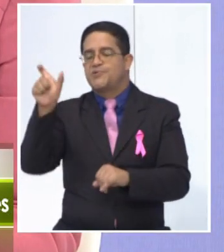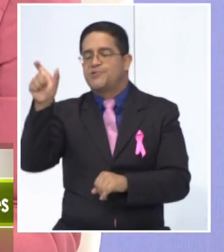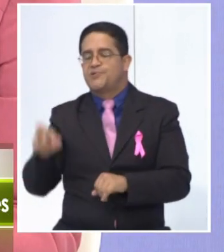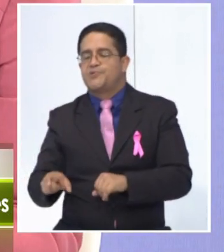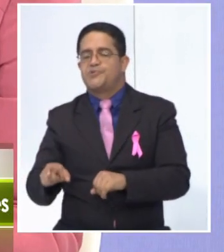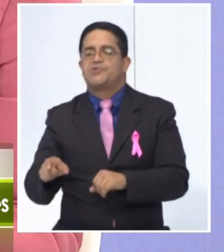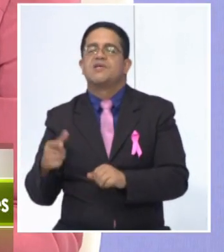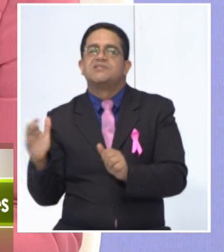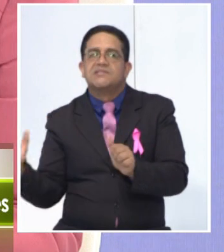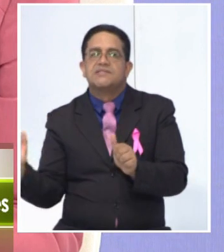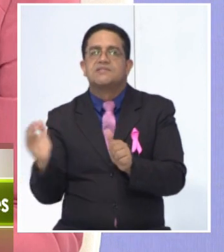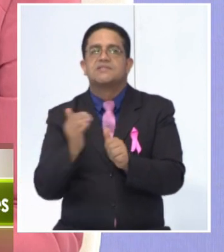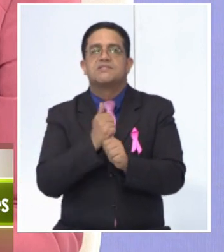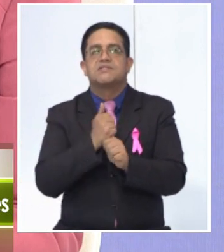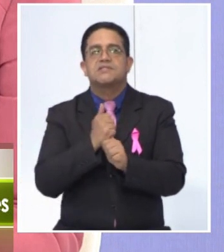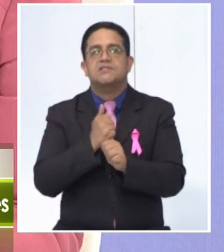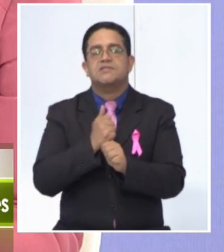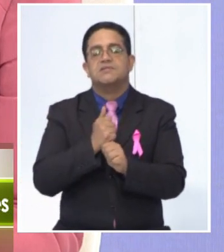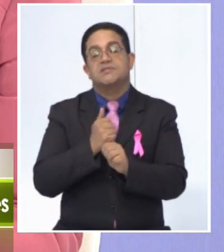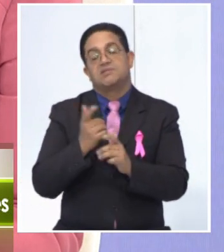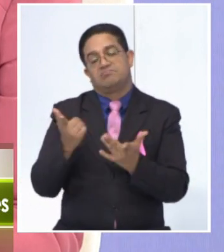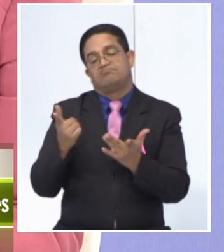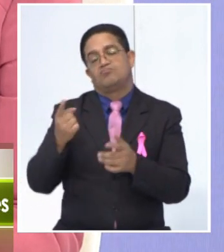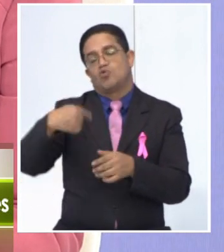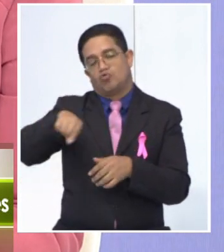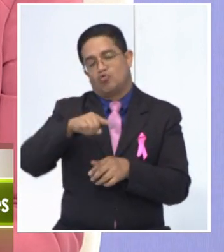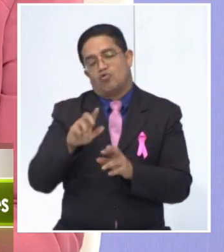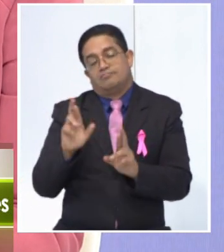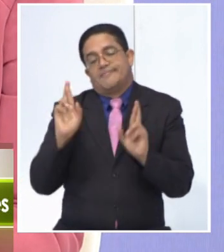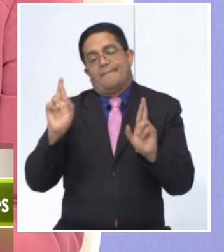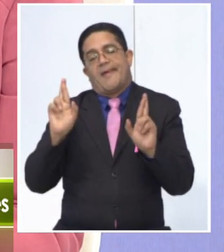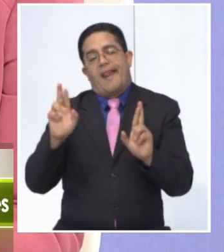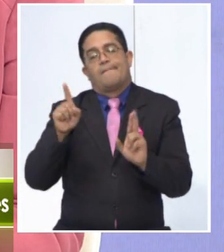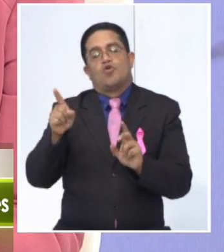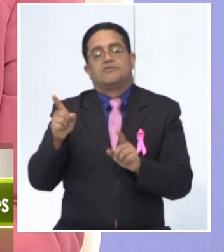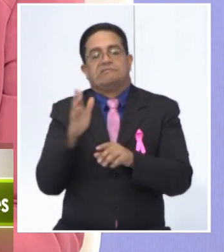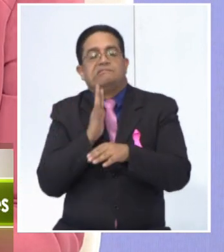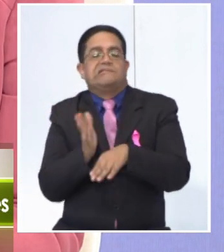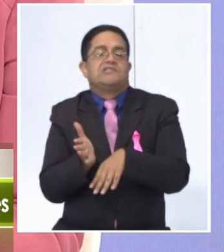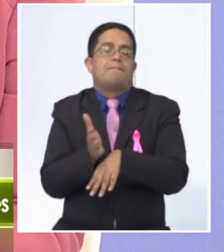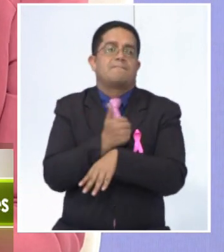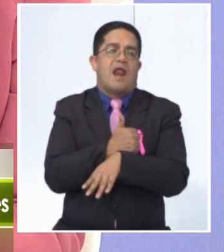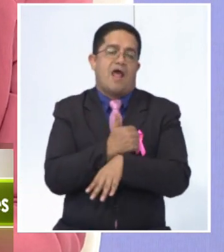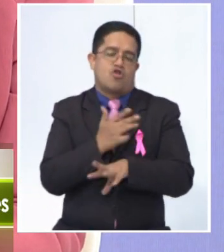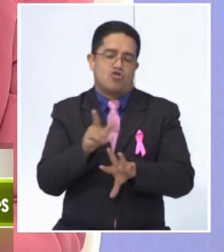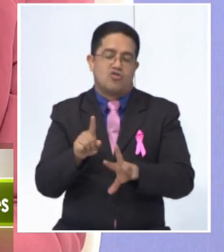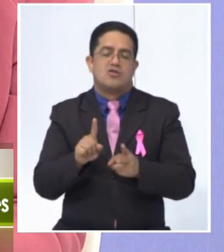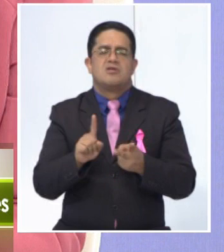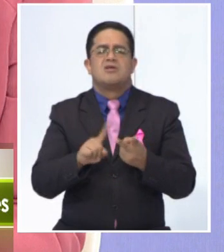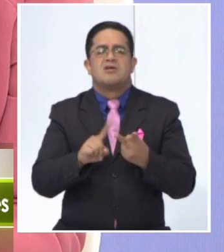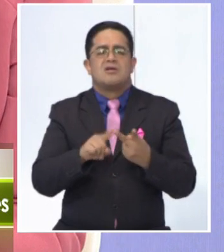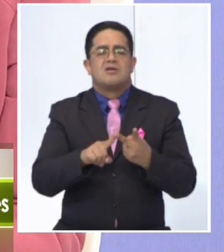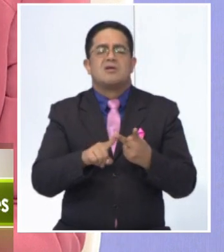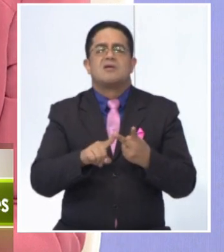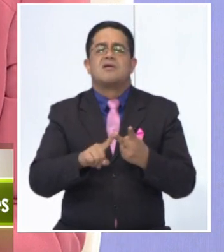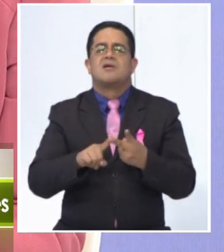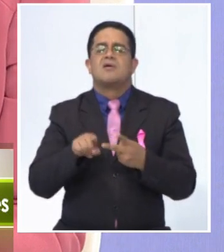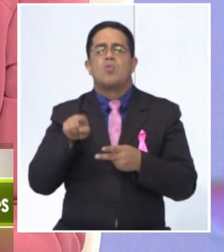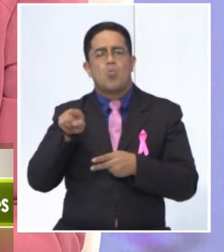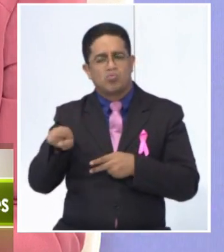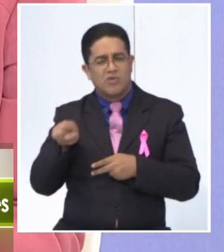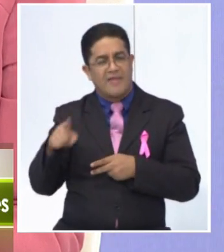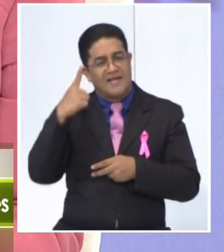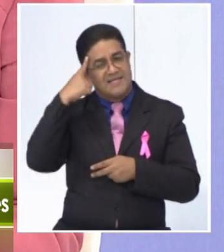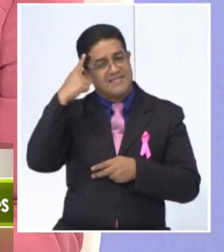temprana, sin duda alguna, que es lo que realmente se espera. Uno de los equipos multidisciplinarios que están conformados están ustedes,